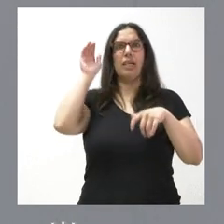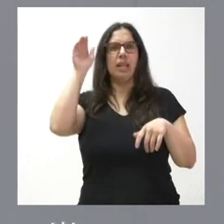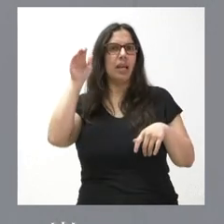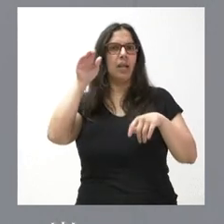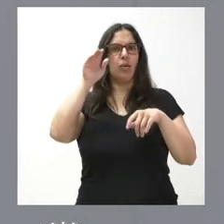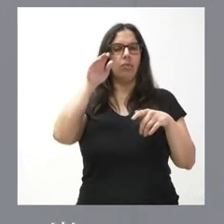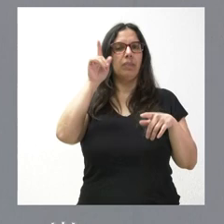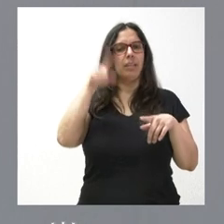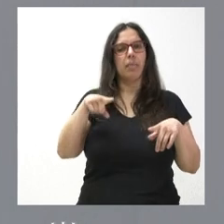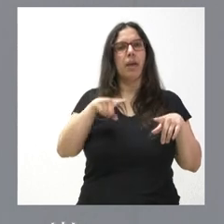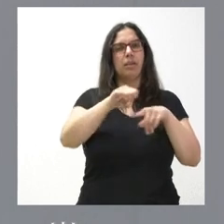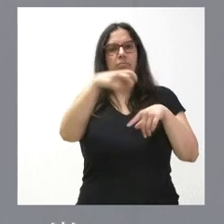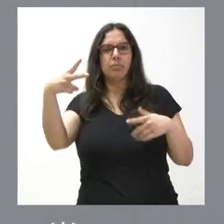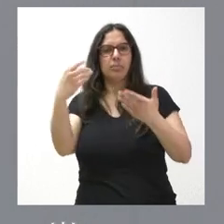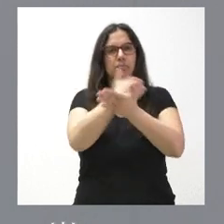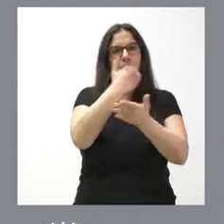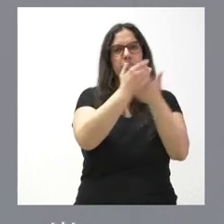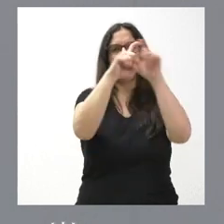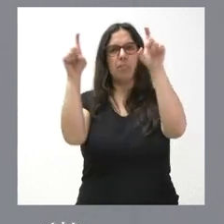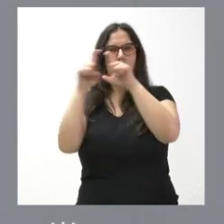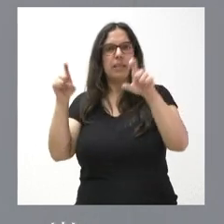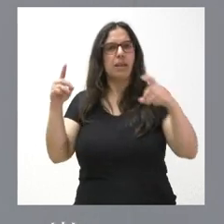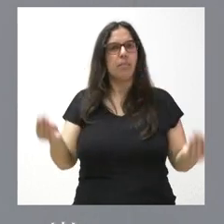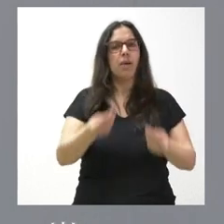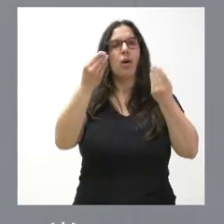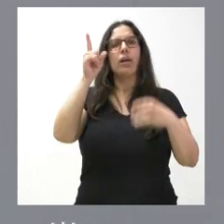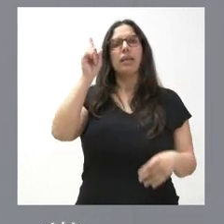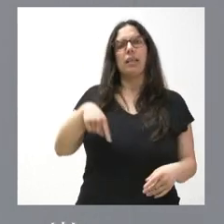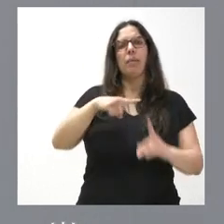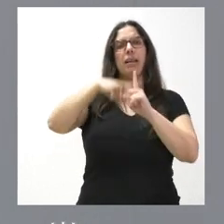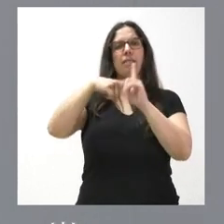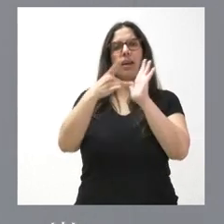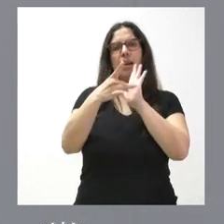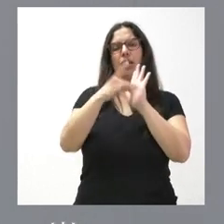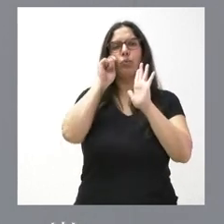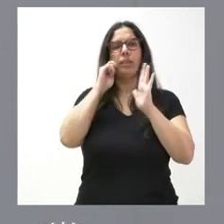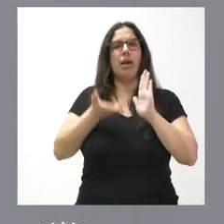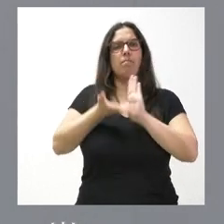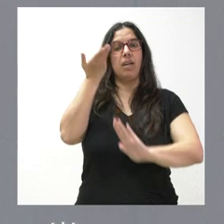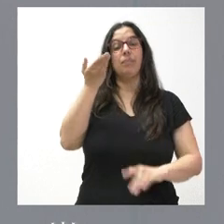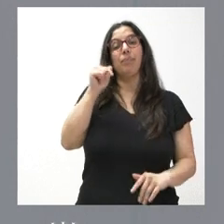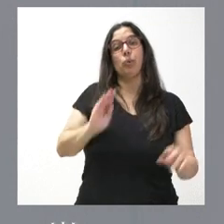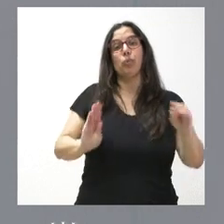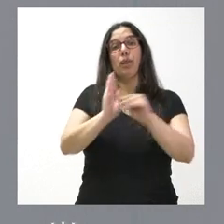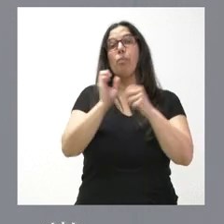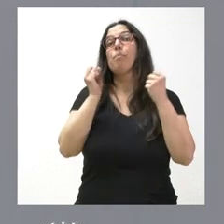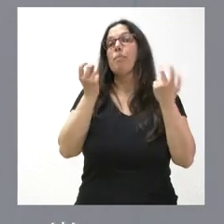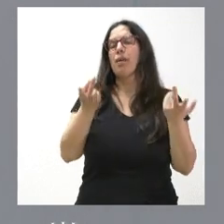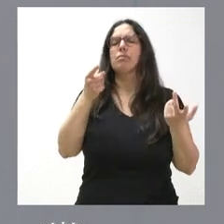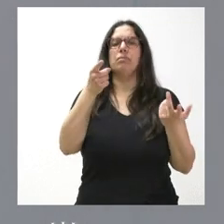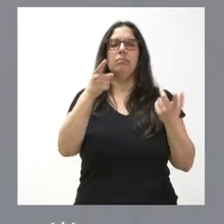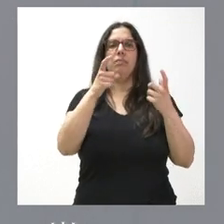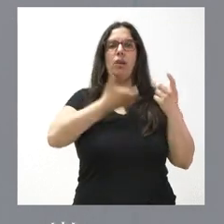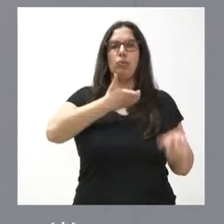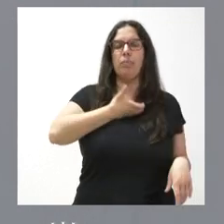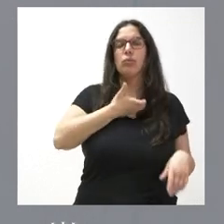productividad y rentabilidad de las empresas, así como en elevar sus niveles de calidad turística. Estas subvenciones se conceden a las entidades locales,